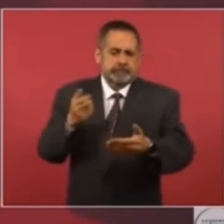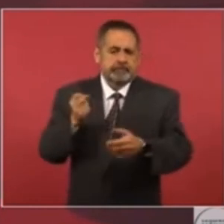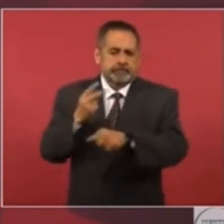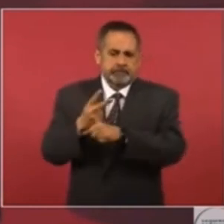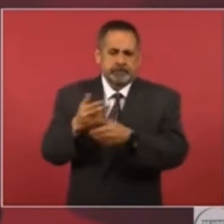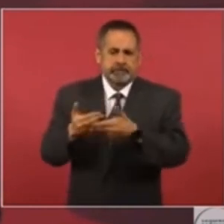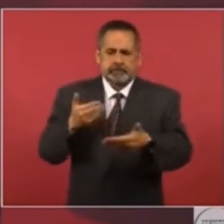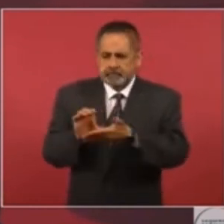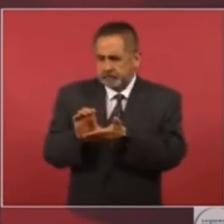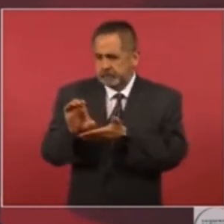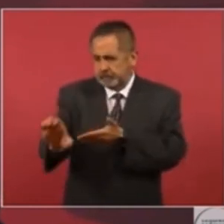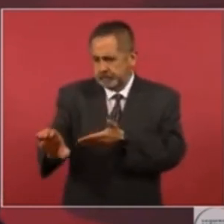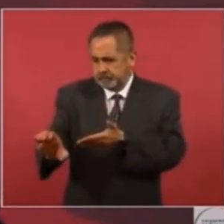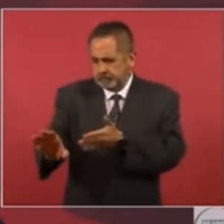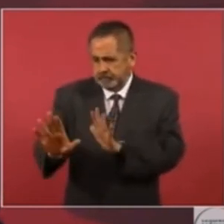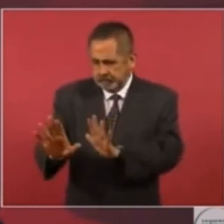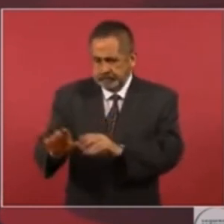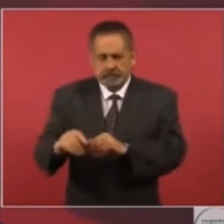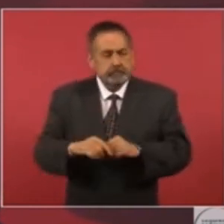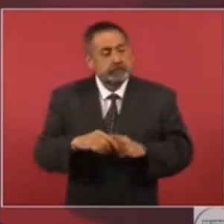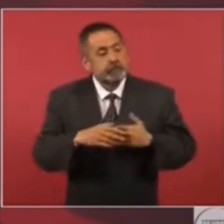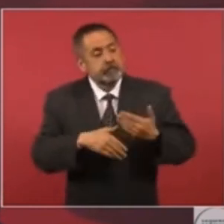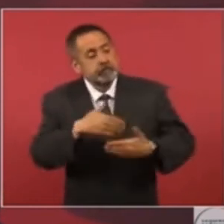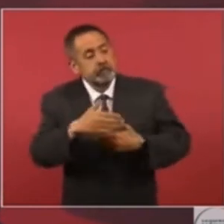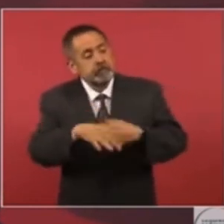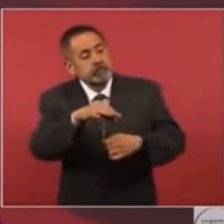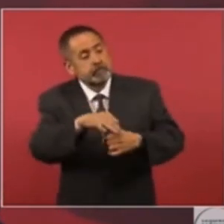ya continúa normal.